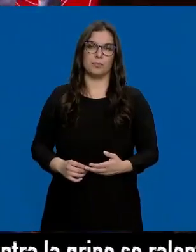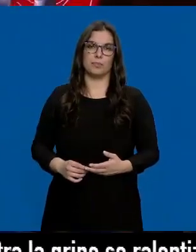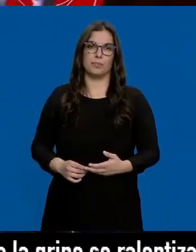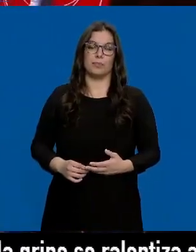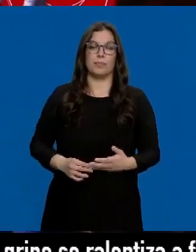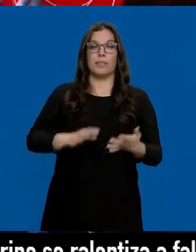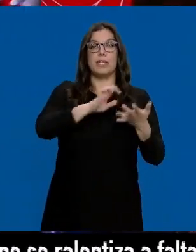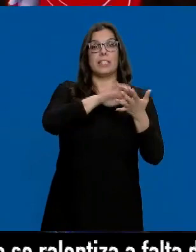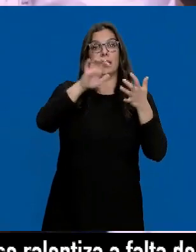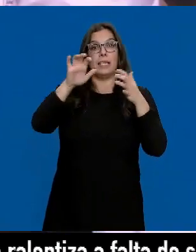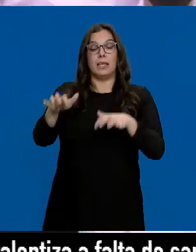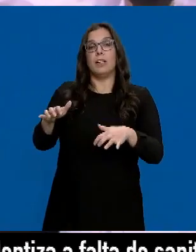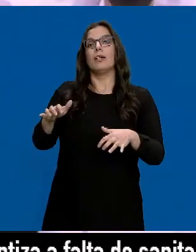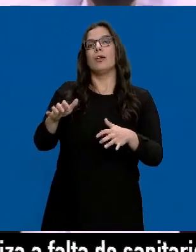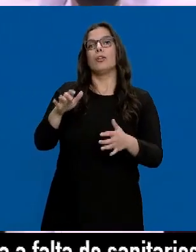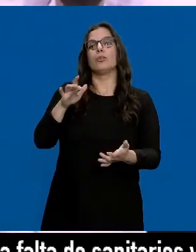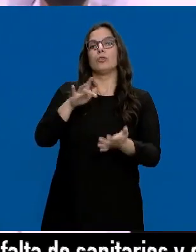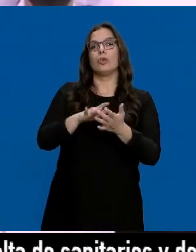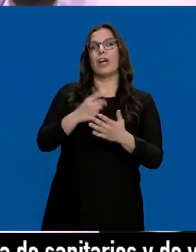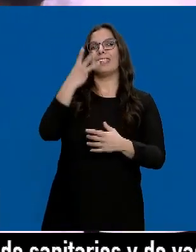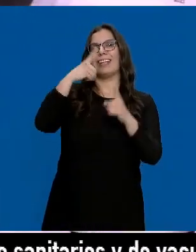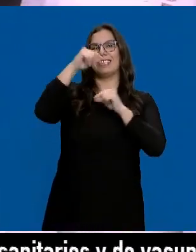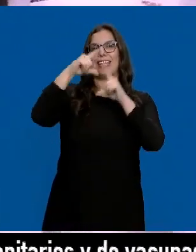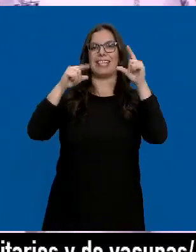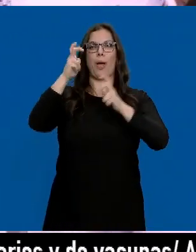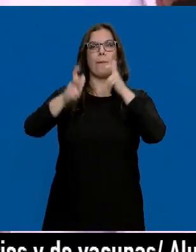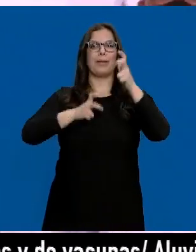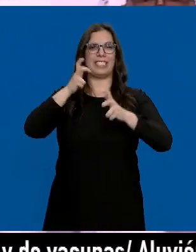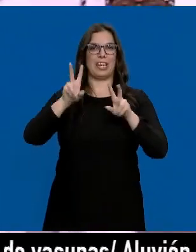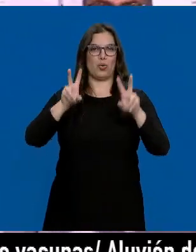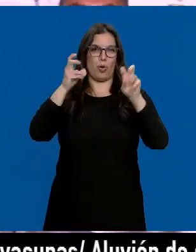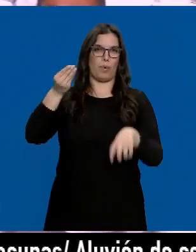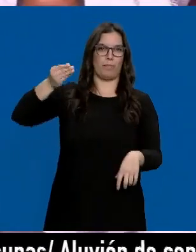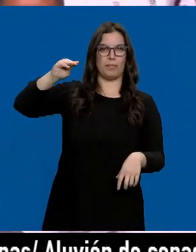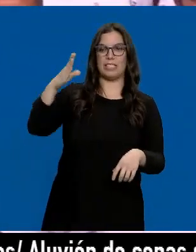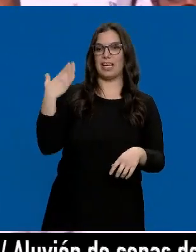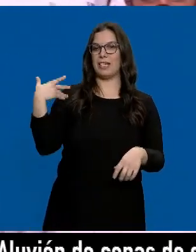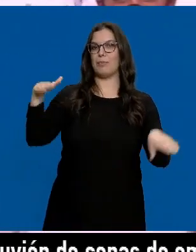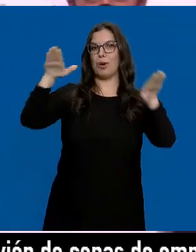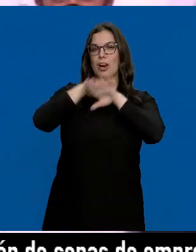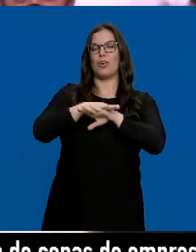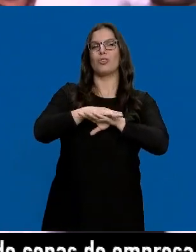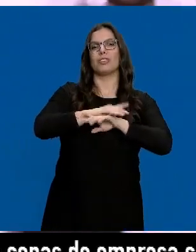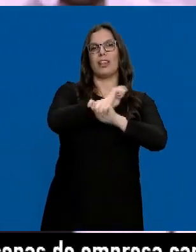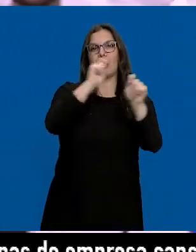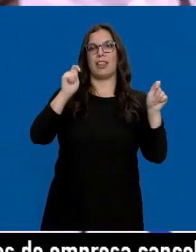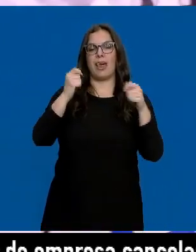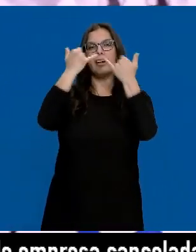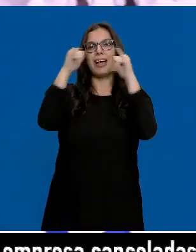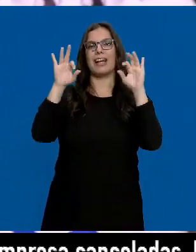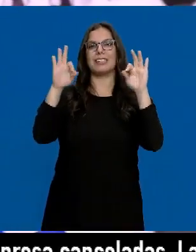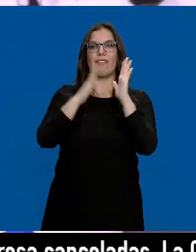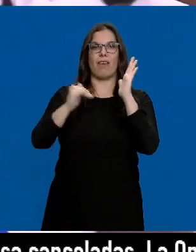Castilla y León suma tres nuevas estrellas Michelin. Estrellas que se entregaron anoche en una gala celebrada en Valencia.